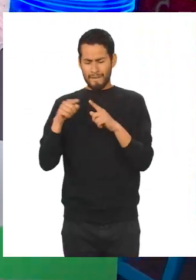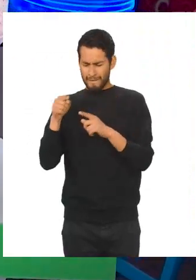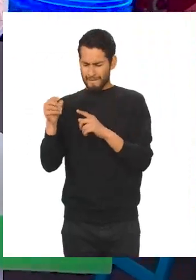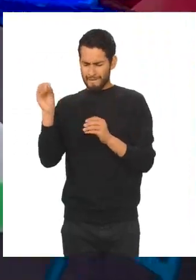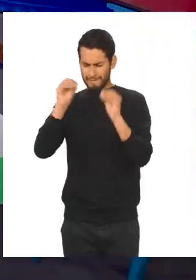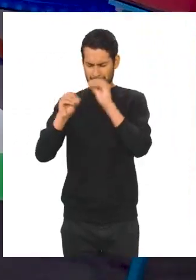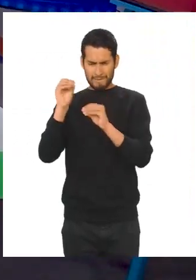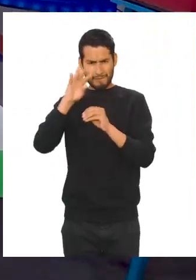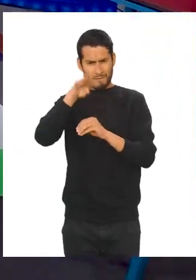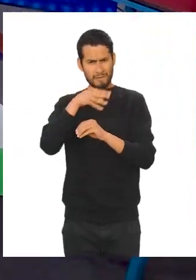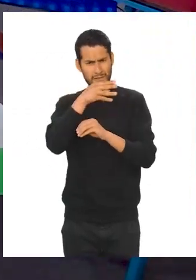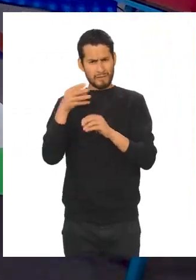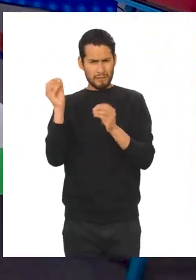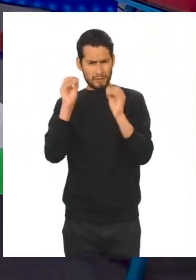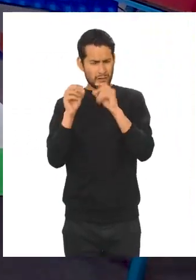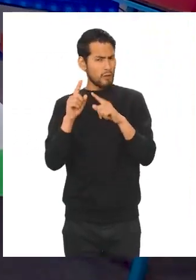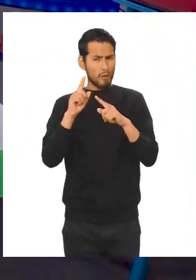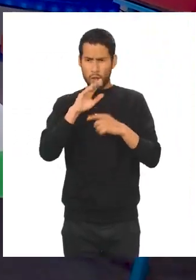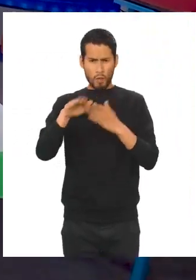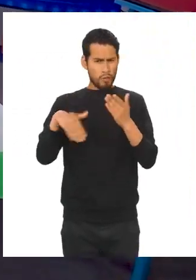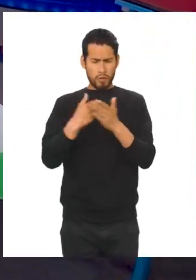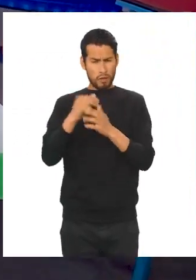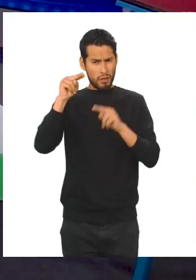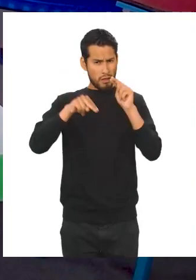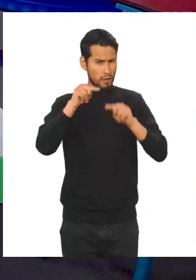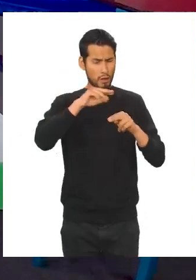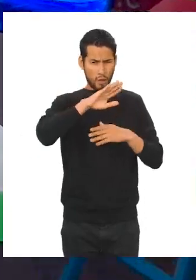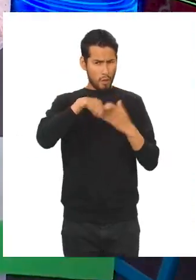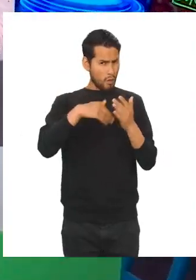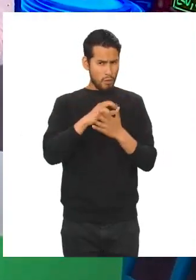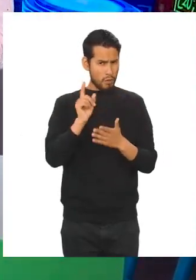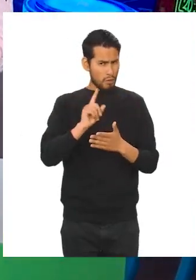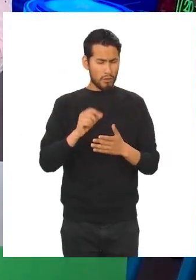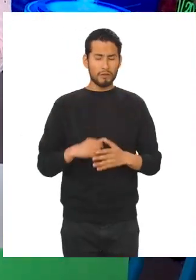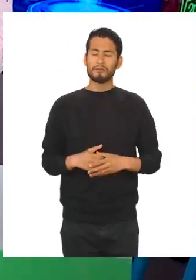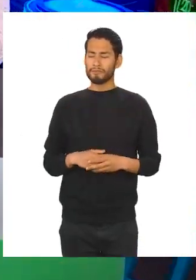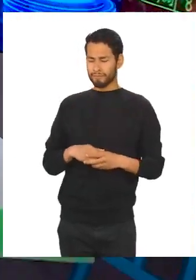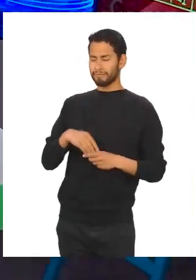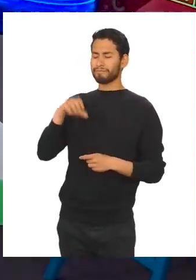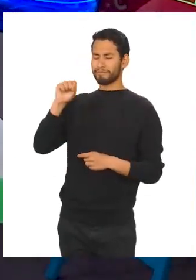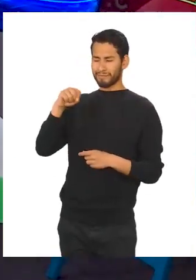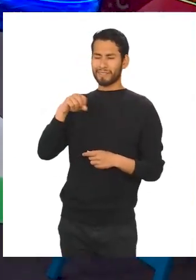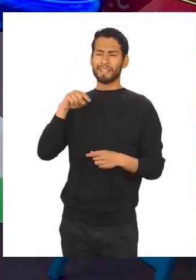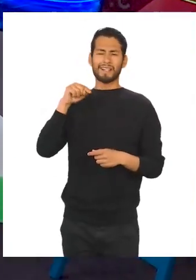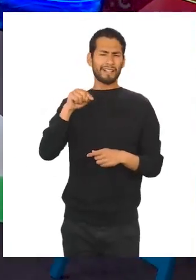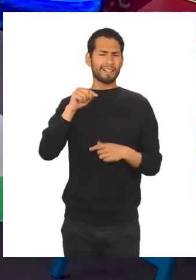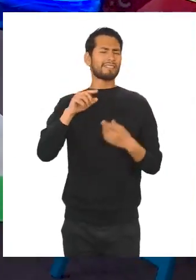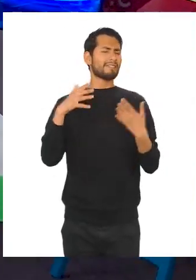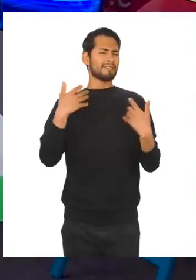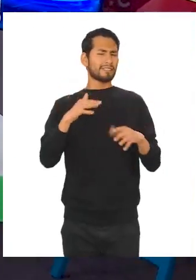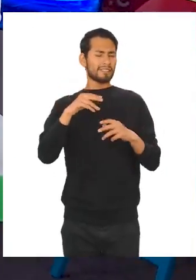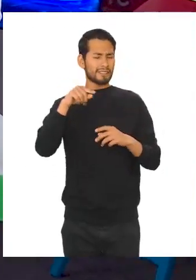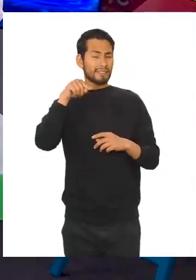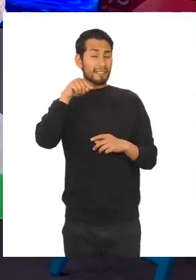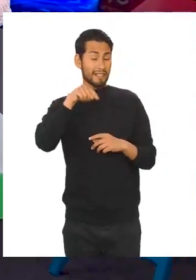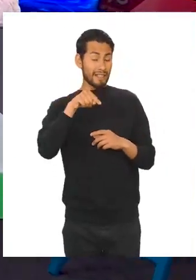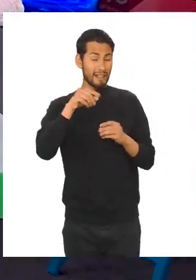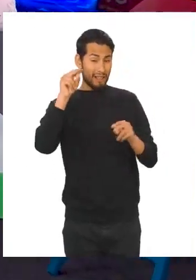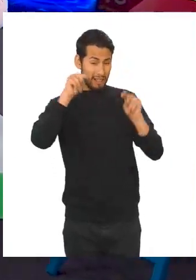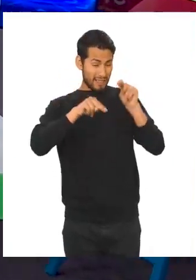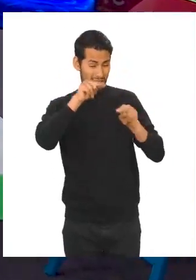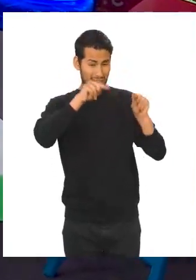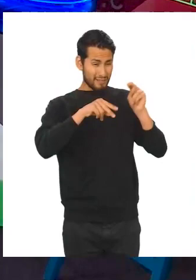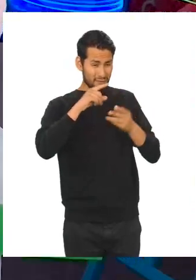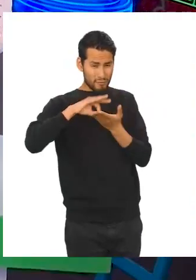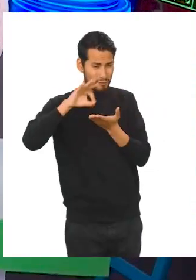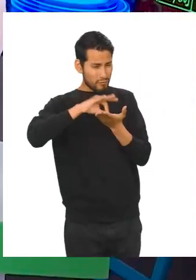frecuencia no son para todos los tipos de variables estadísticas? Así es, Maffer. Esta herramienta de la estadística es mucho más útil de la que